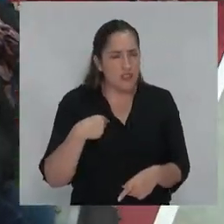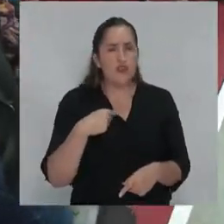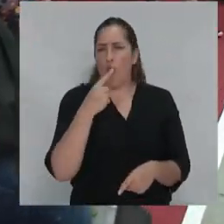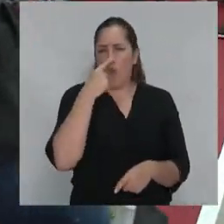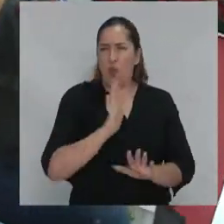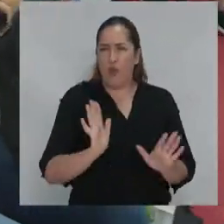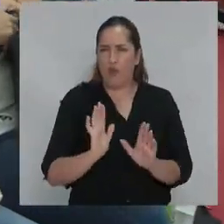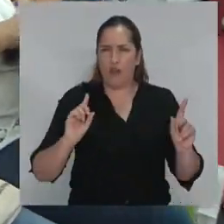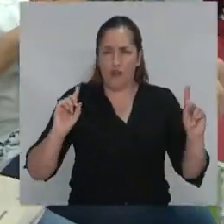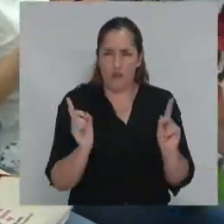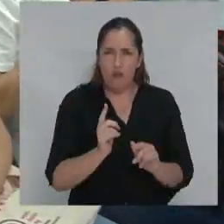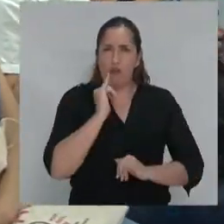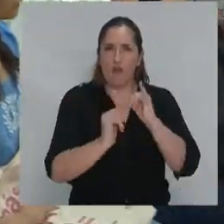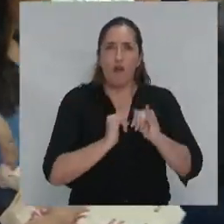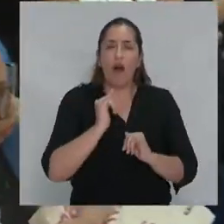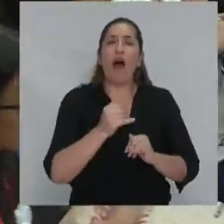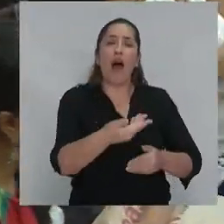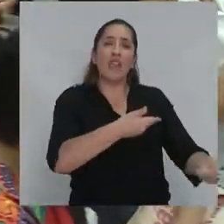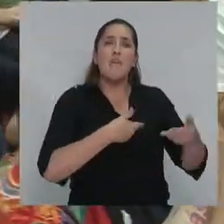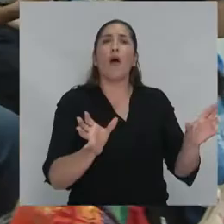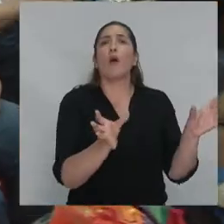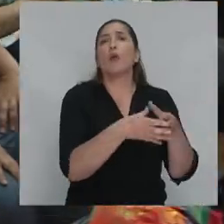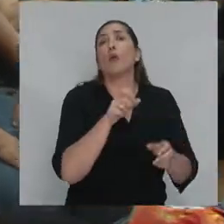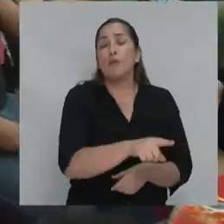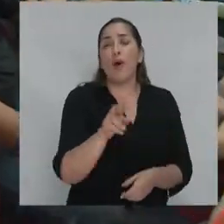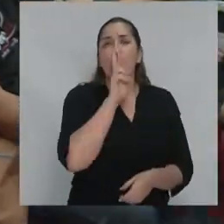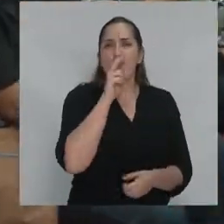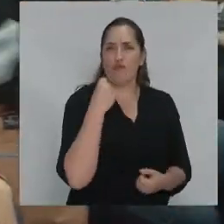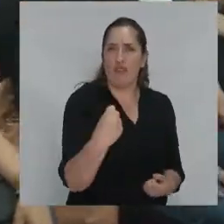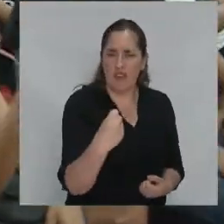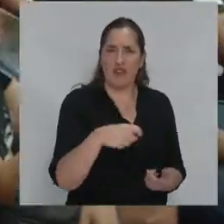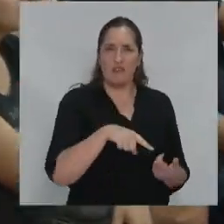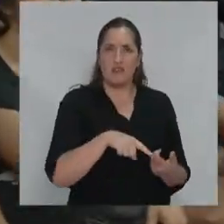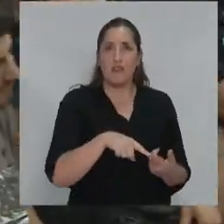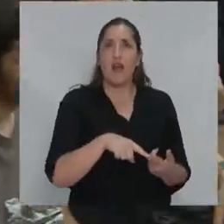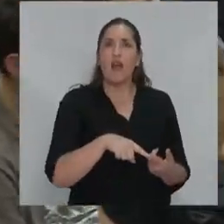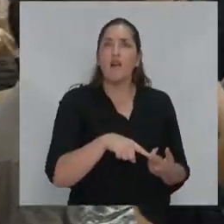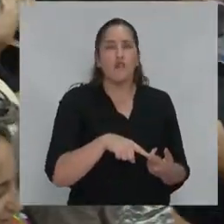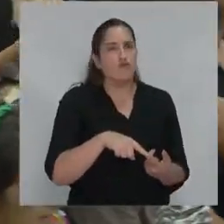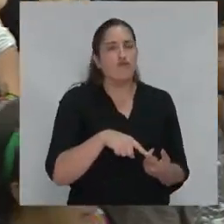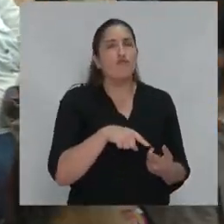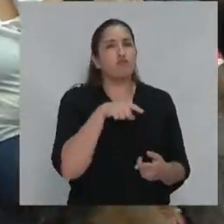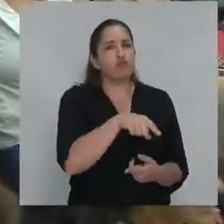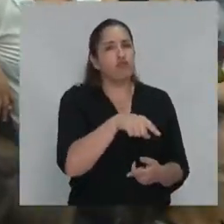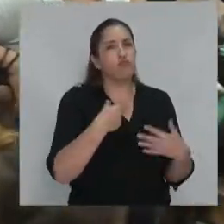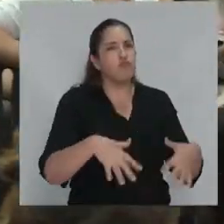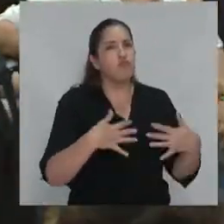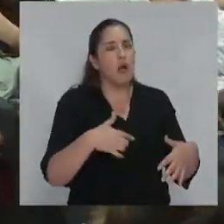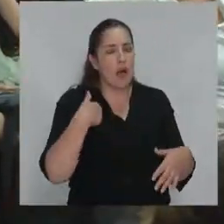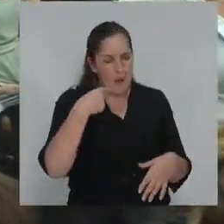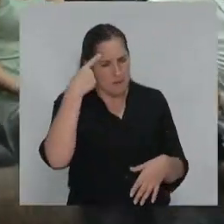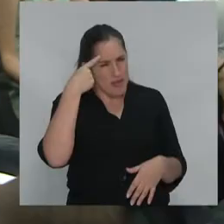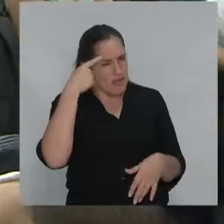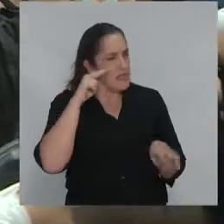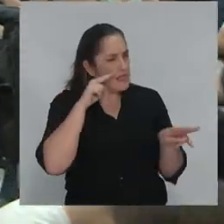eso, todas las demandas, por ejemplo, feministas, el feminismo evidentemente es absolutamente central, si uno va a tratar de pensar